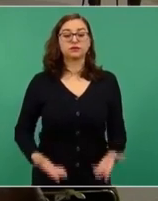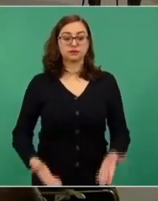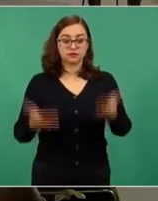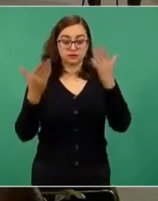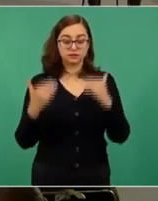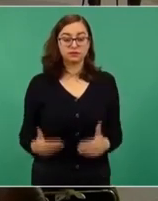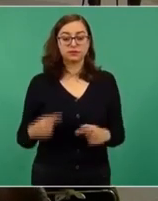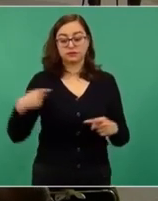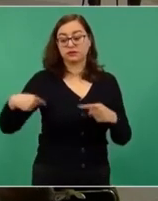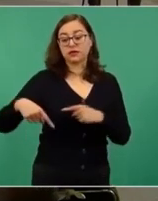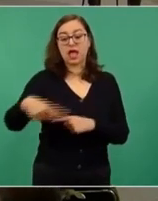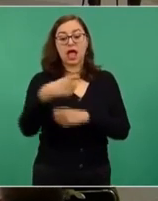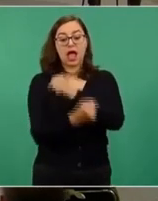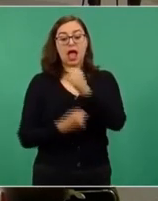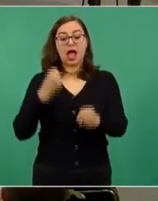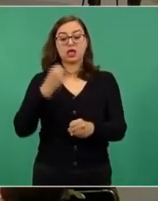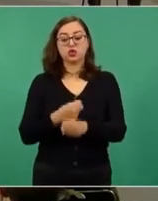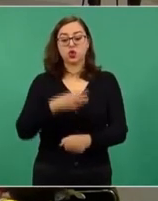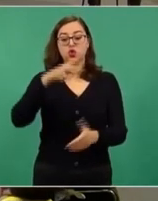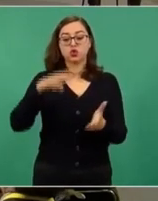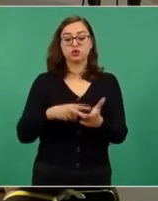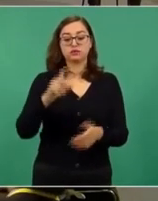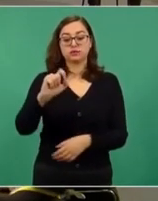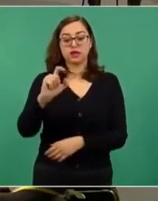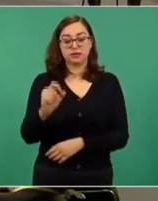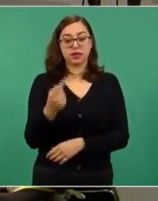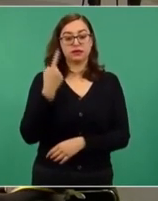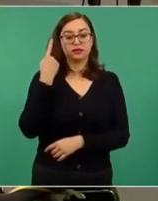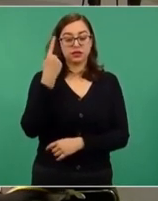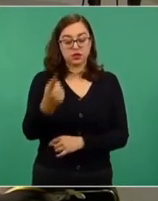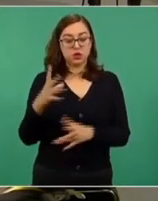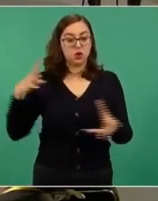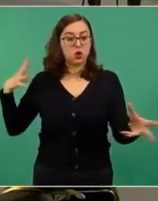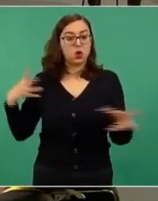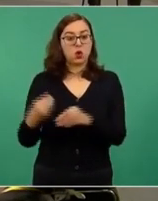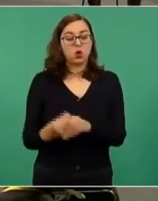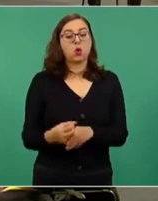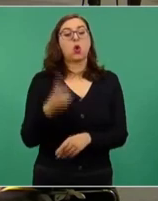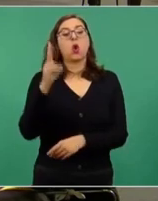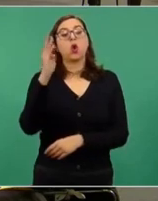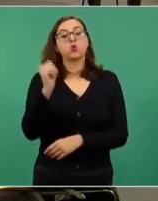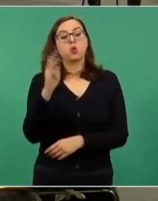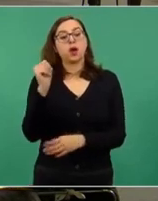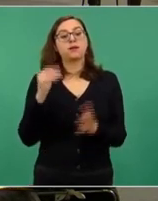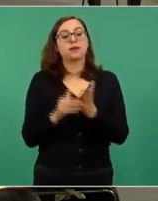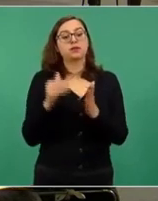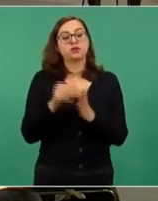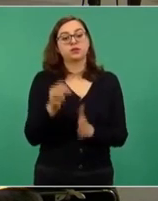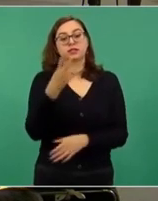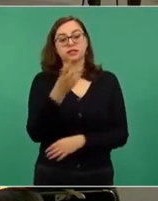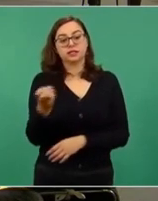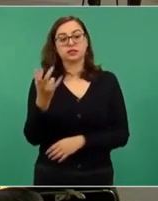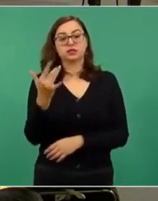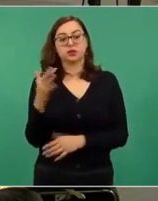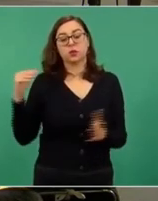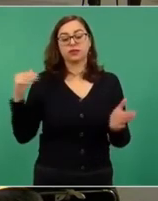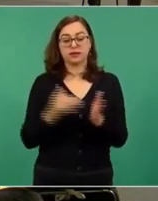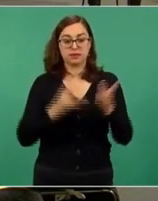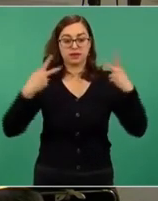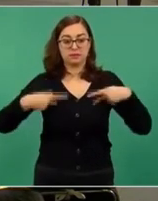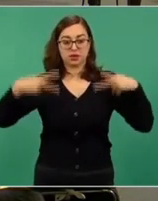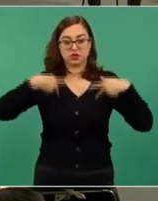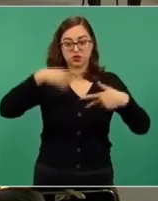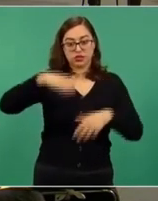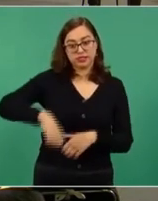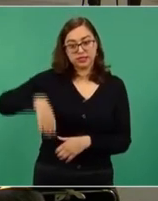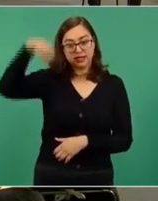global para para este año, que este trimestre es el último, son nueve millones trescientos cincuenta mil adultos mayores que ya